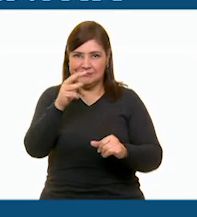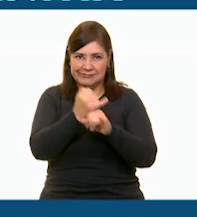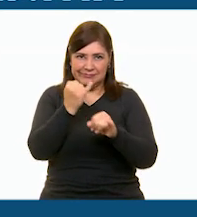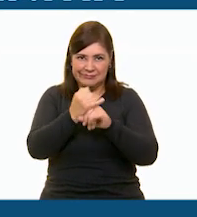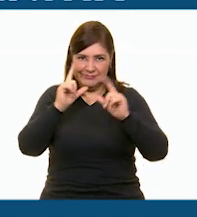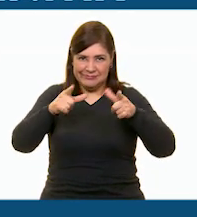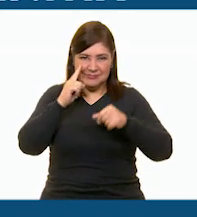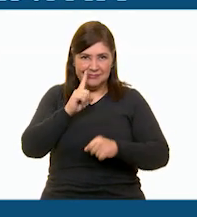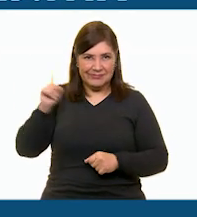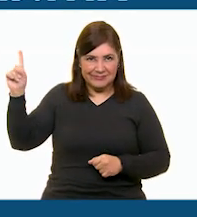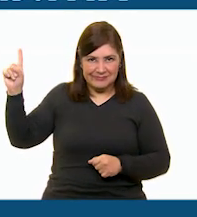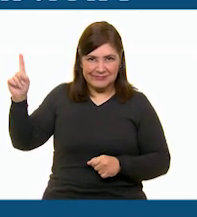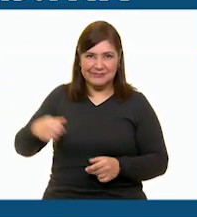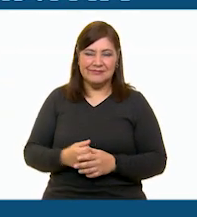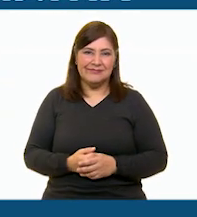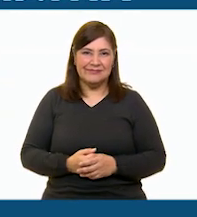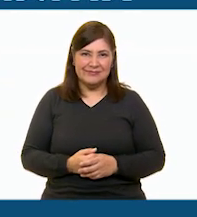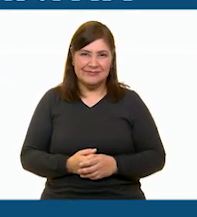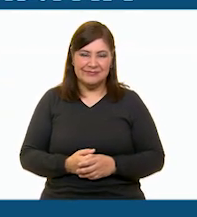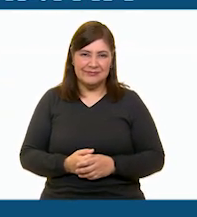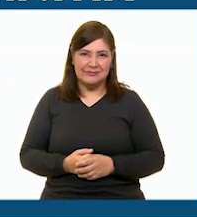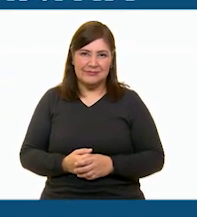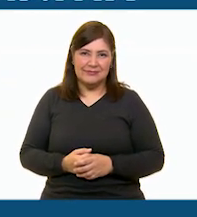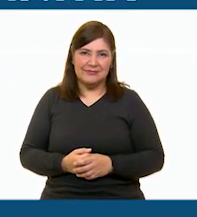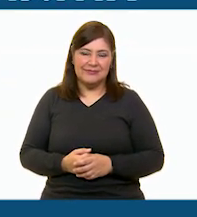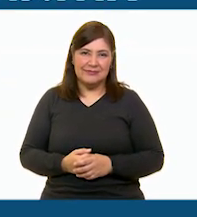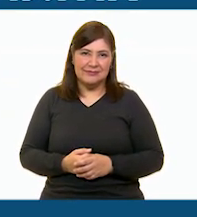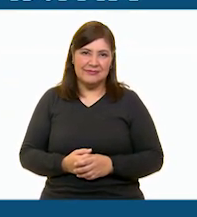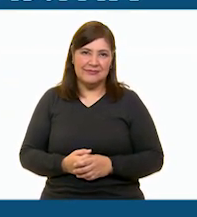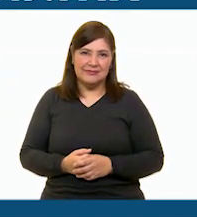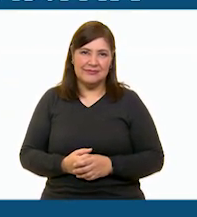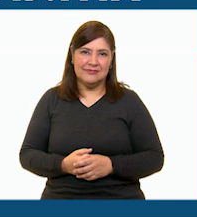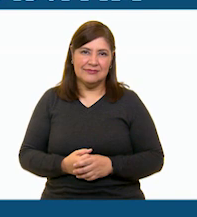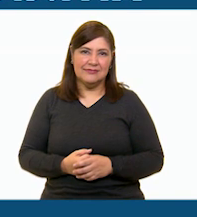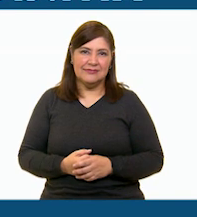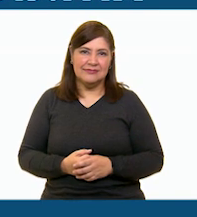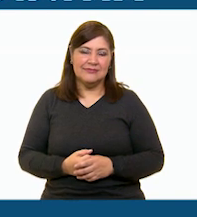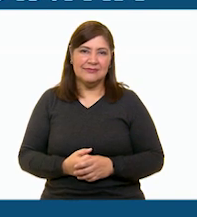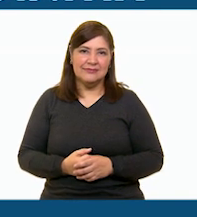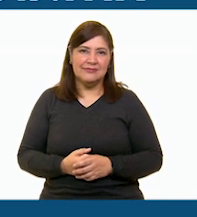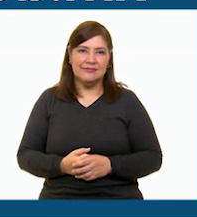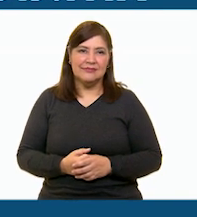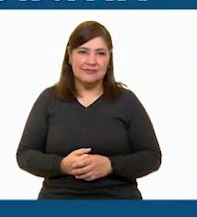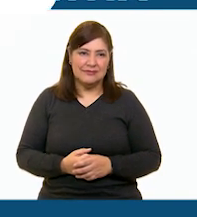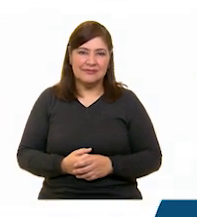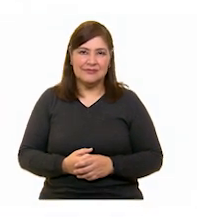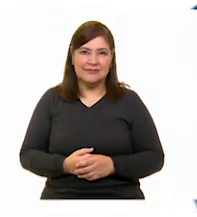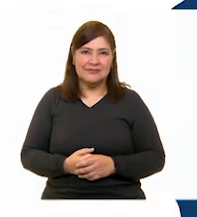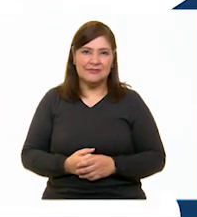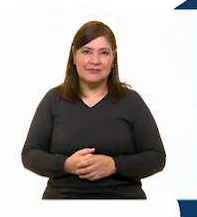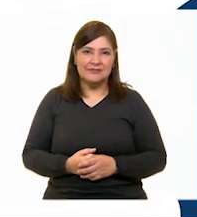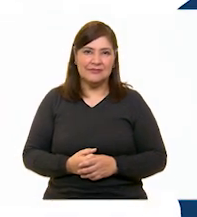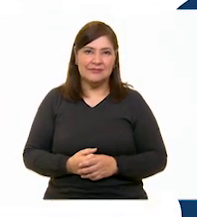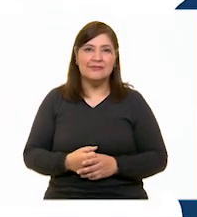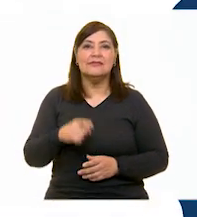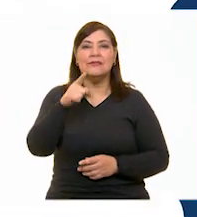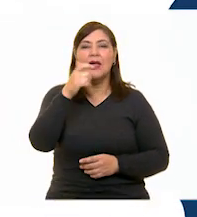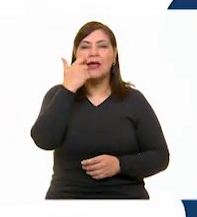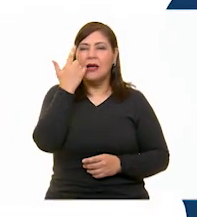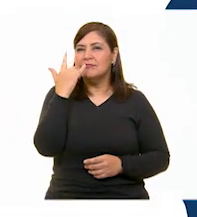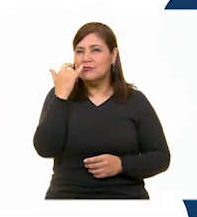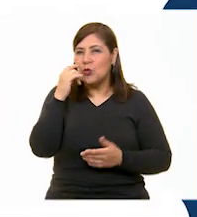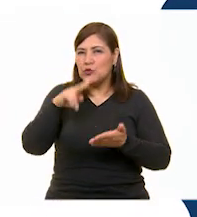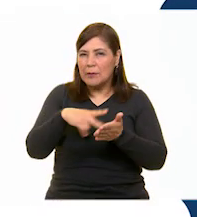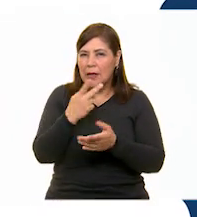página conaliteg.cep.gob.mx si quieres